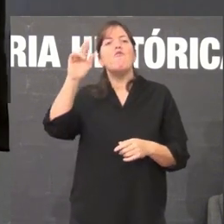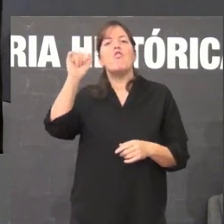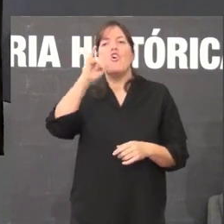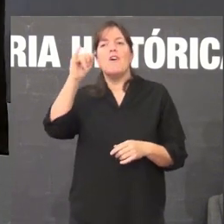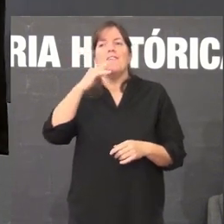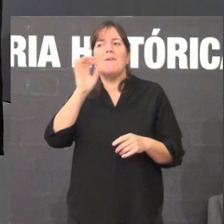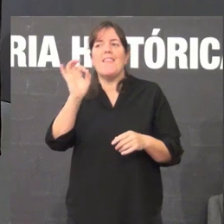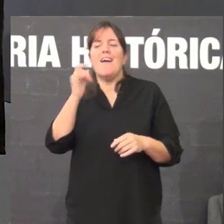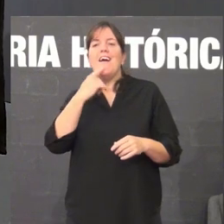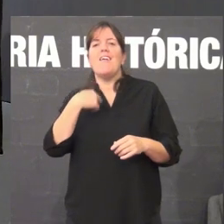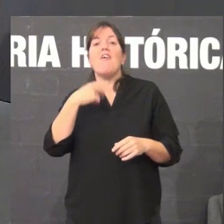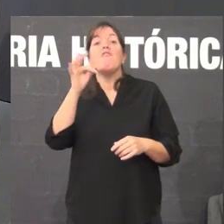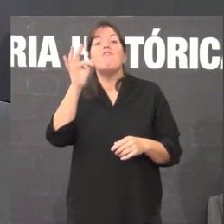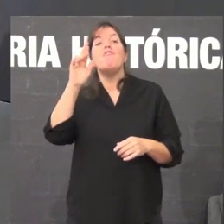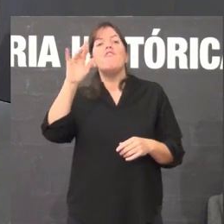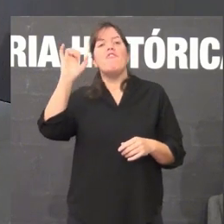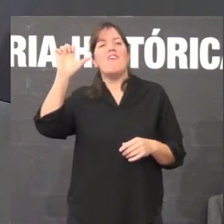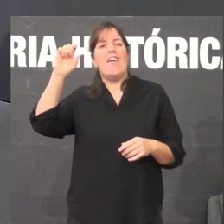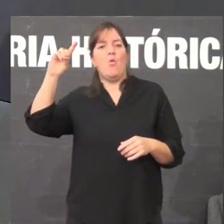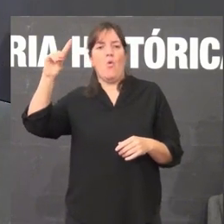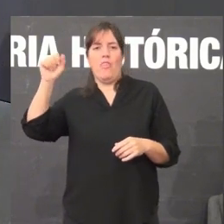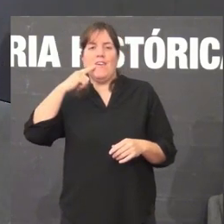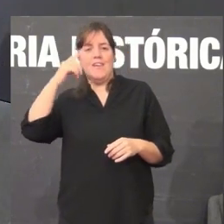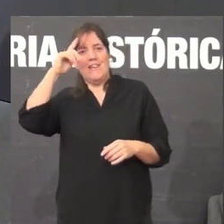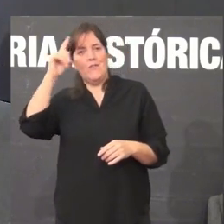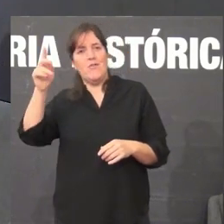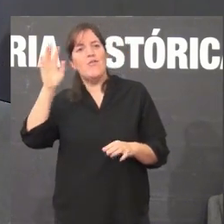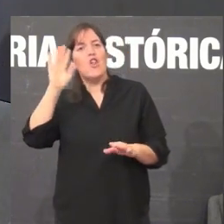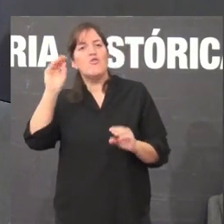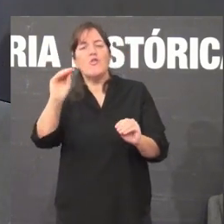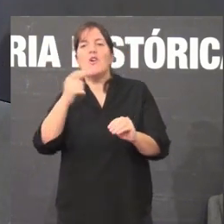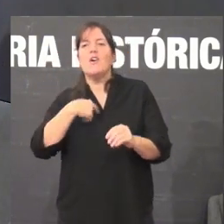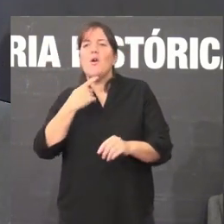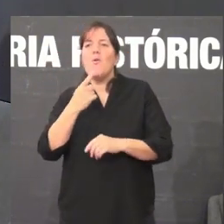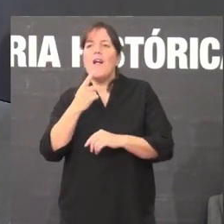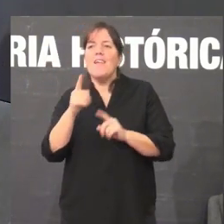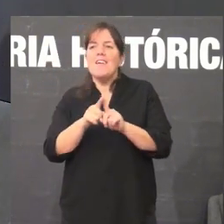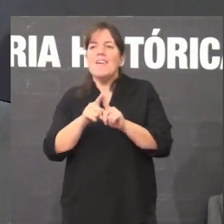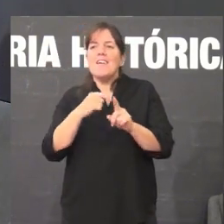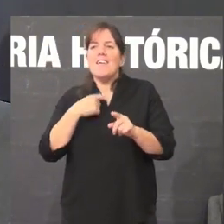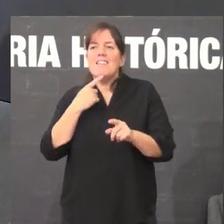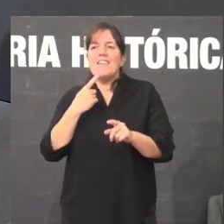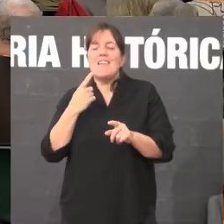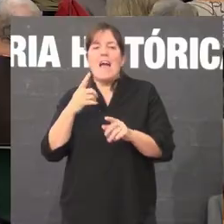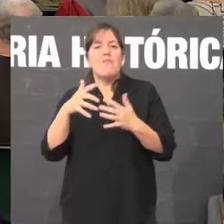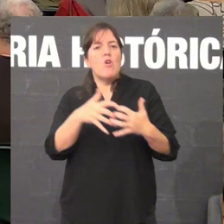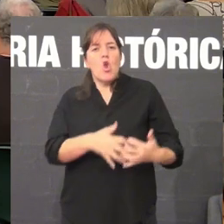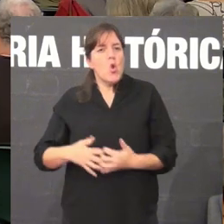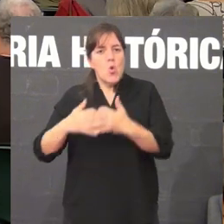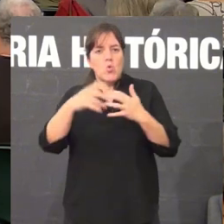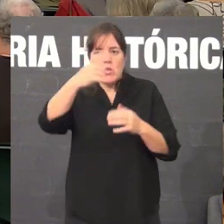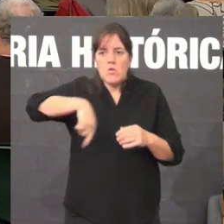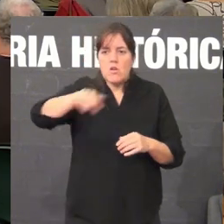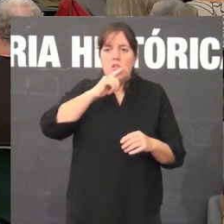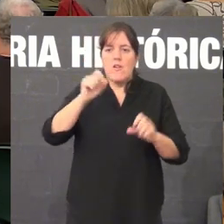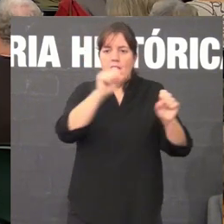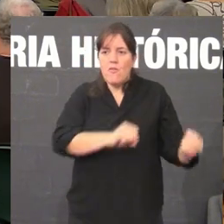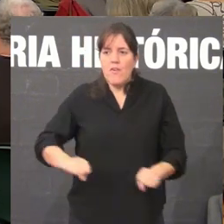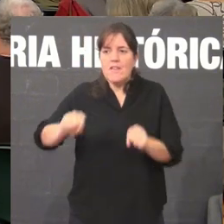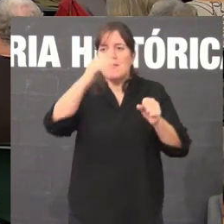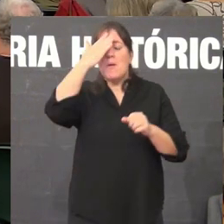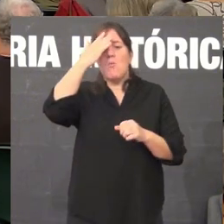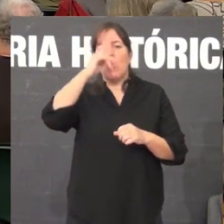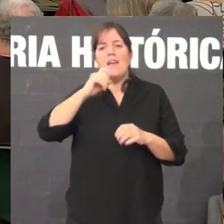esta frase de Freud, en realidad, é unha frase que podía presidir a loita de todas e todos nós en defensa da memoria histórica, da reparación